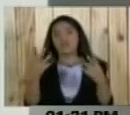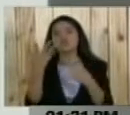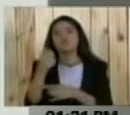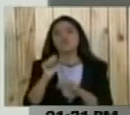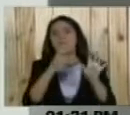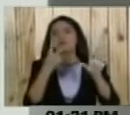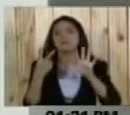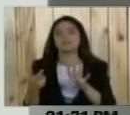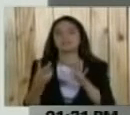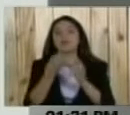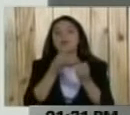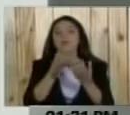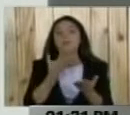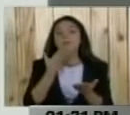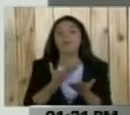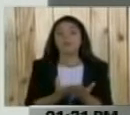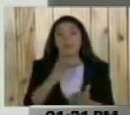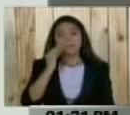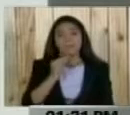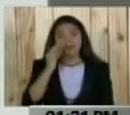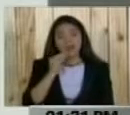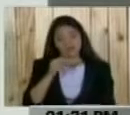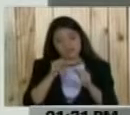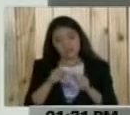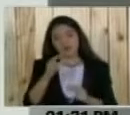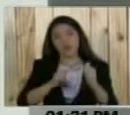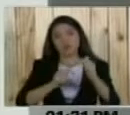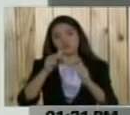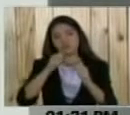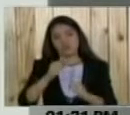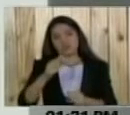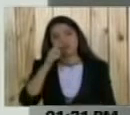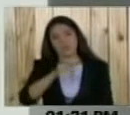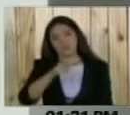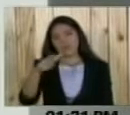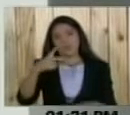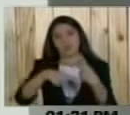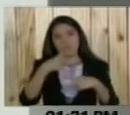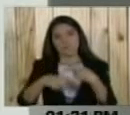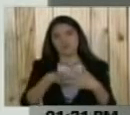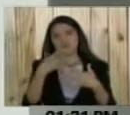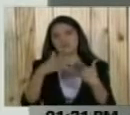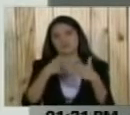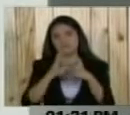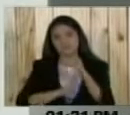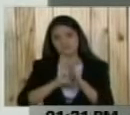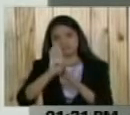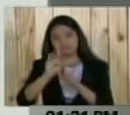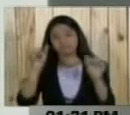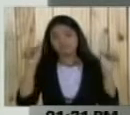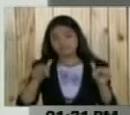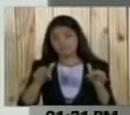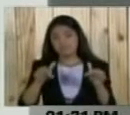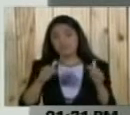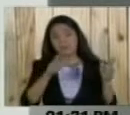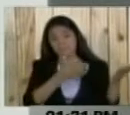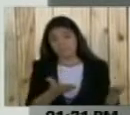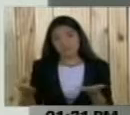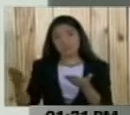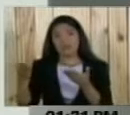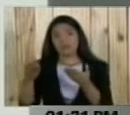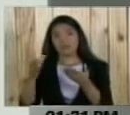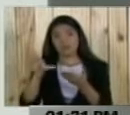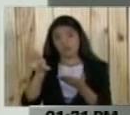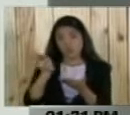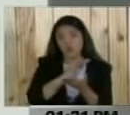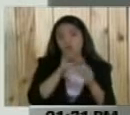las experiencias exitosas y seguir construyendo poder popular, productivo, venciendo. Desde este espacio los invitamos a descargar la